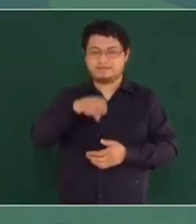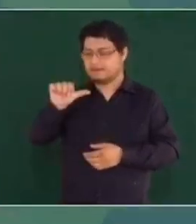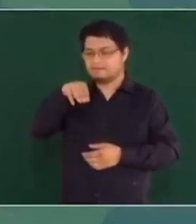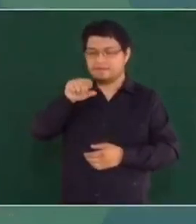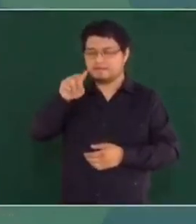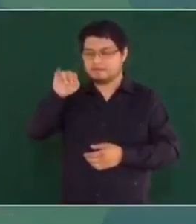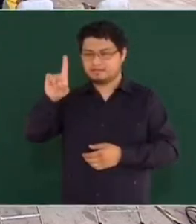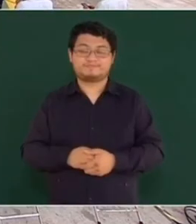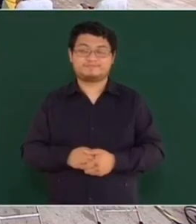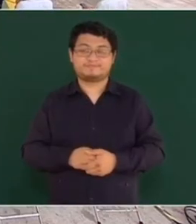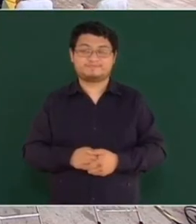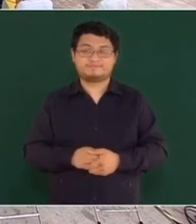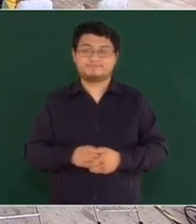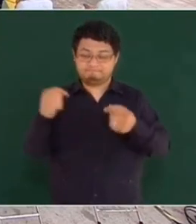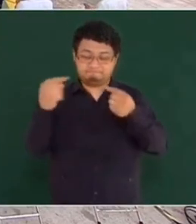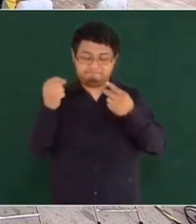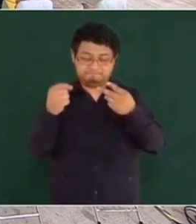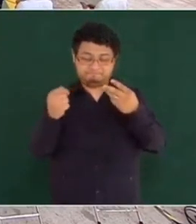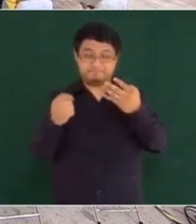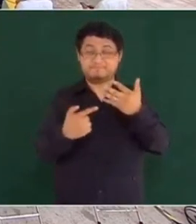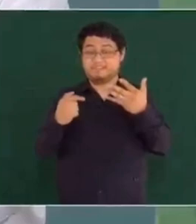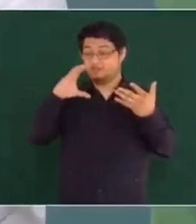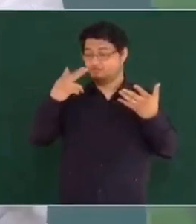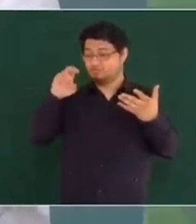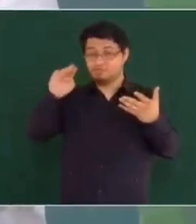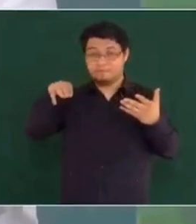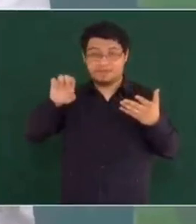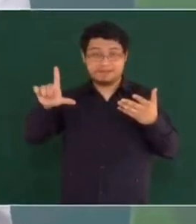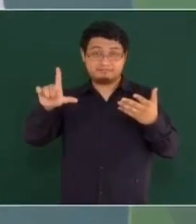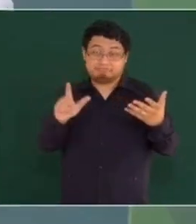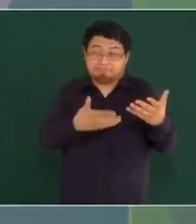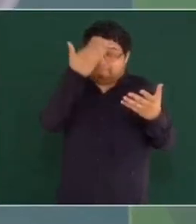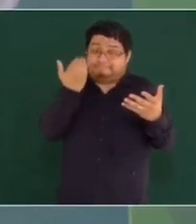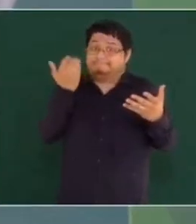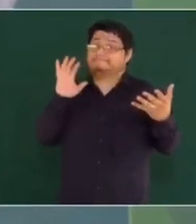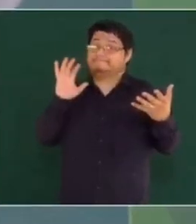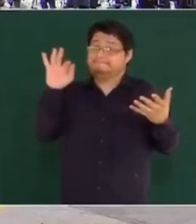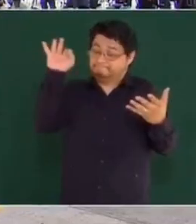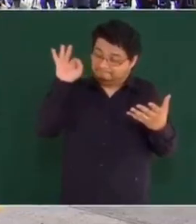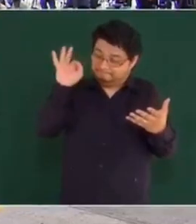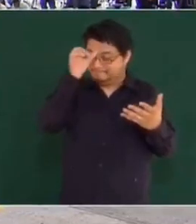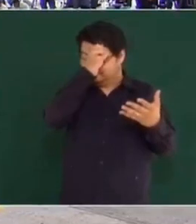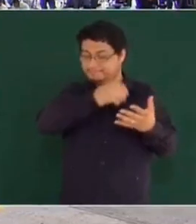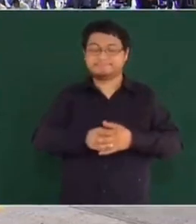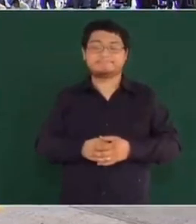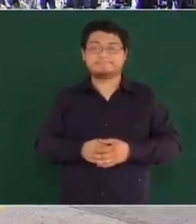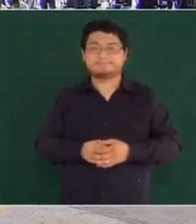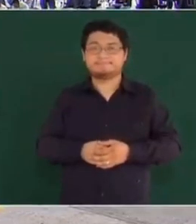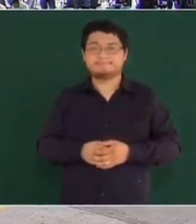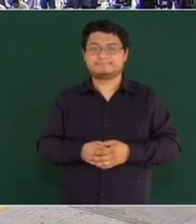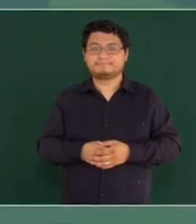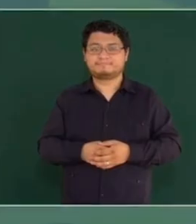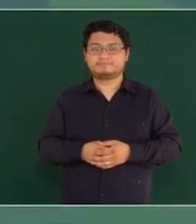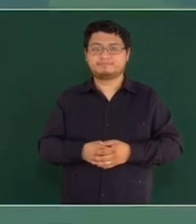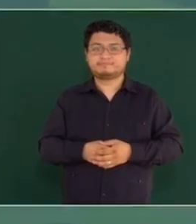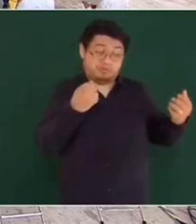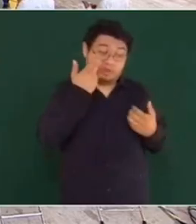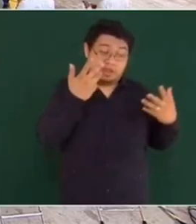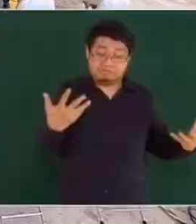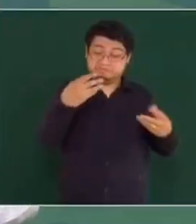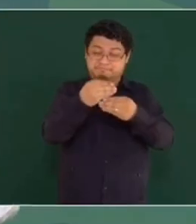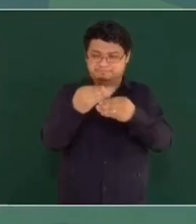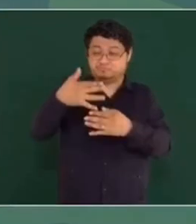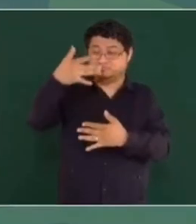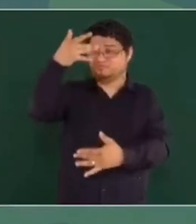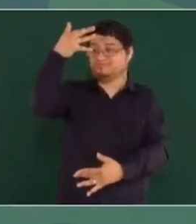Enrique de la Madrid Colosio, Chumén, que también no sabemos Pero digo, también puede ser cuadri